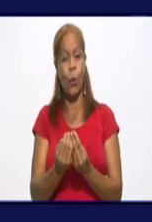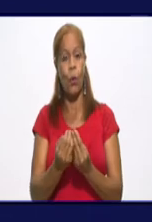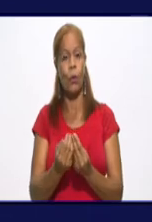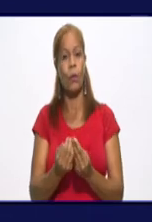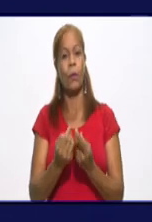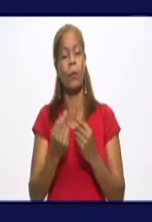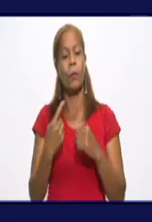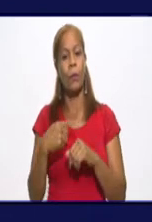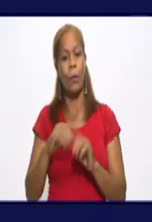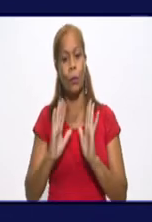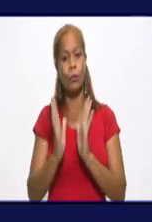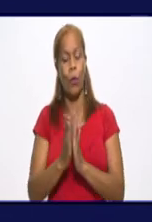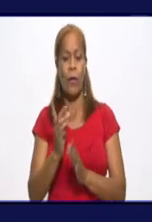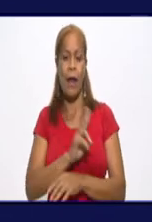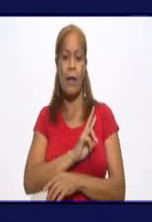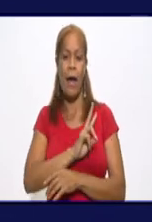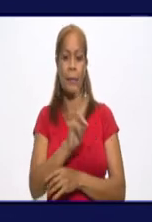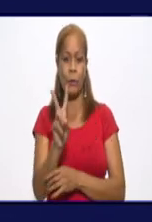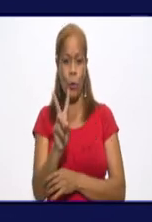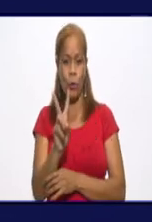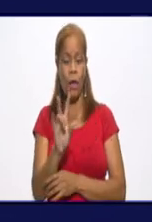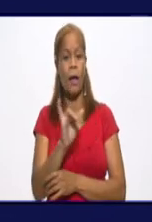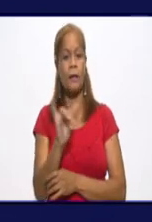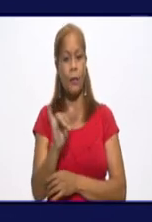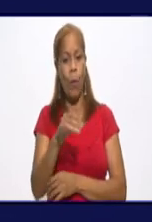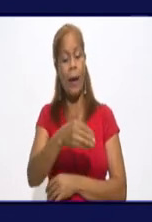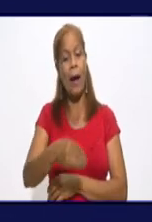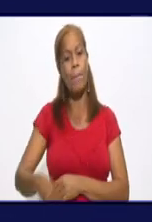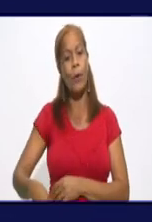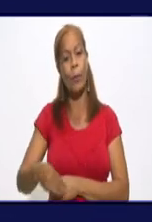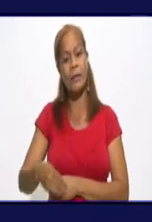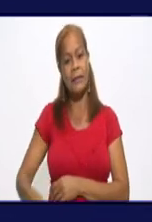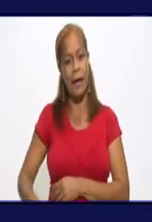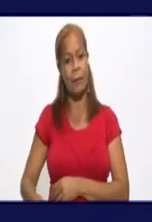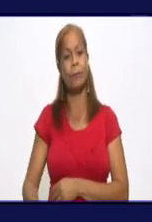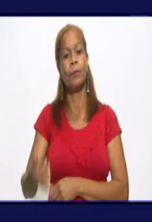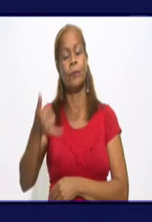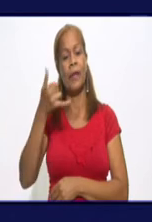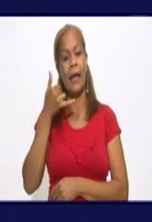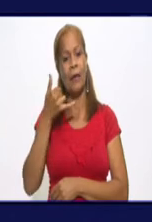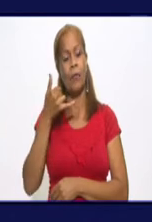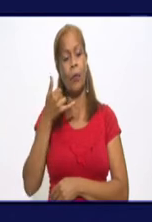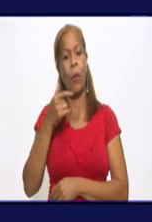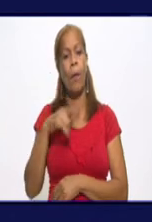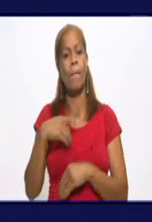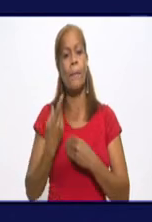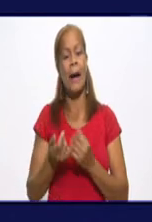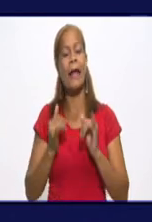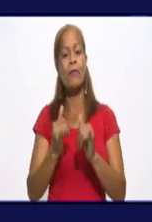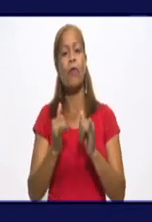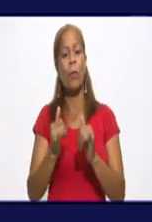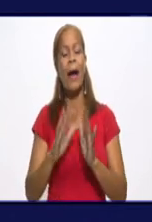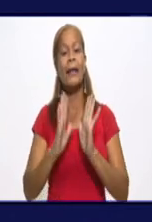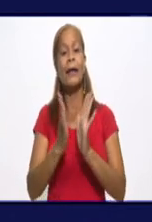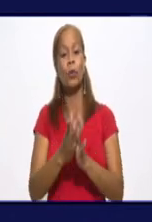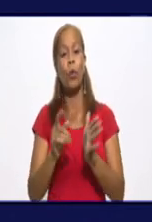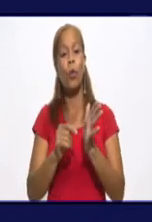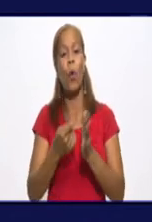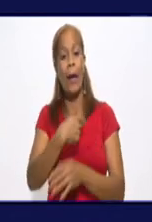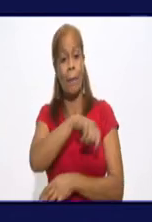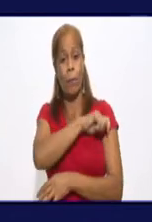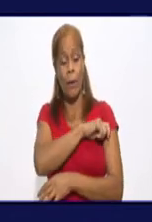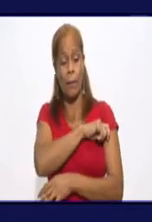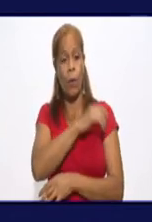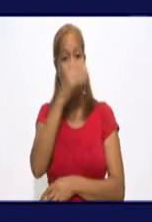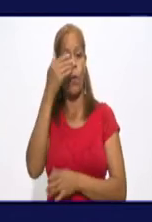que tenemos en la victoria. También aprovechar esta vía para dirigirme a nuestro querido pueblo de Granma y explicarles